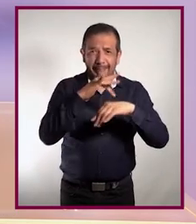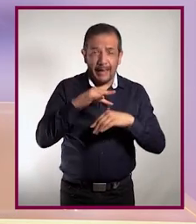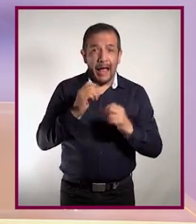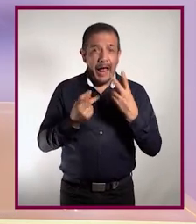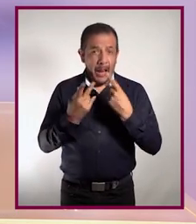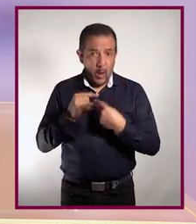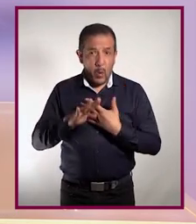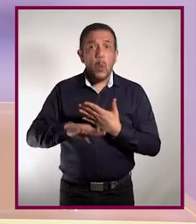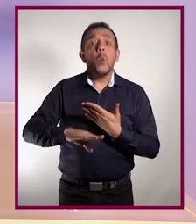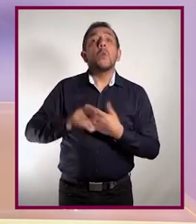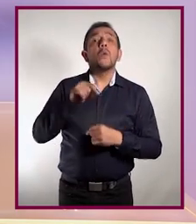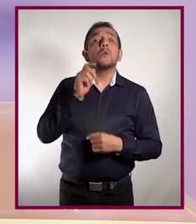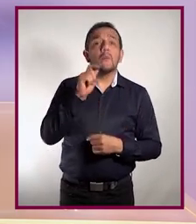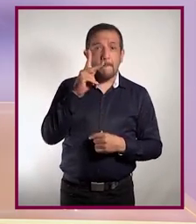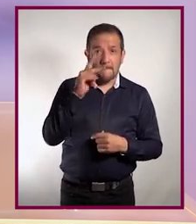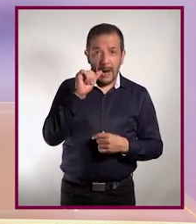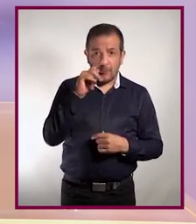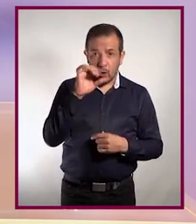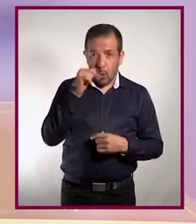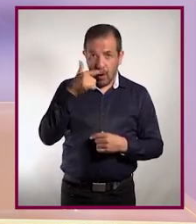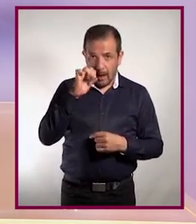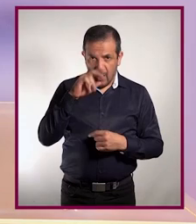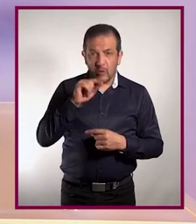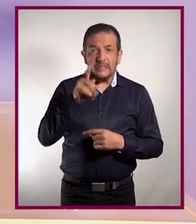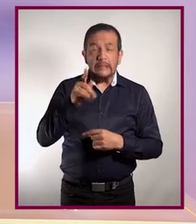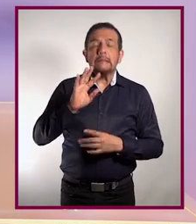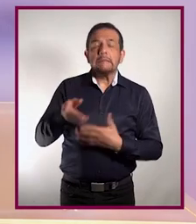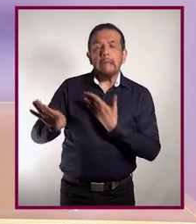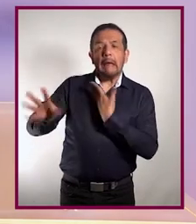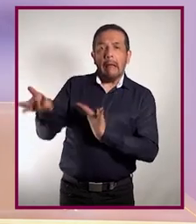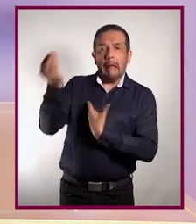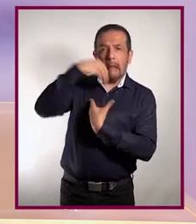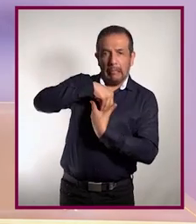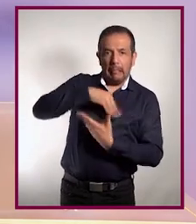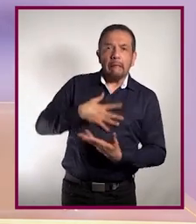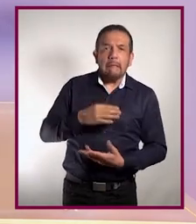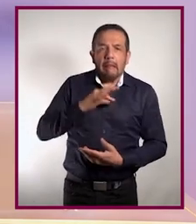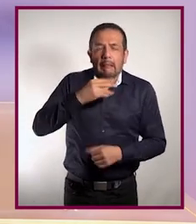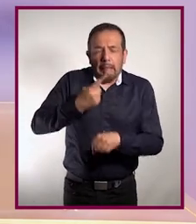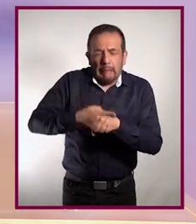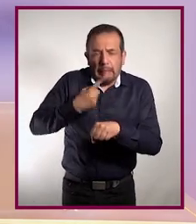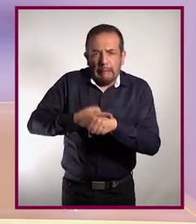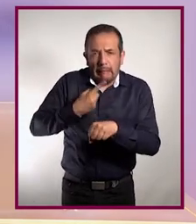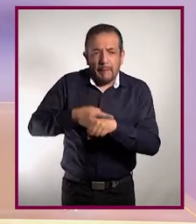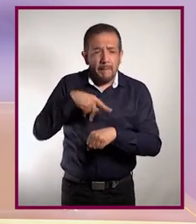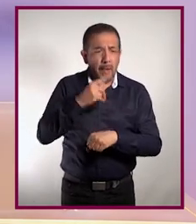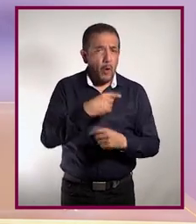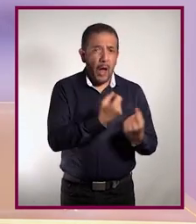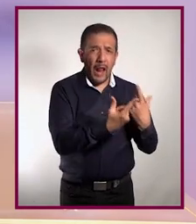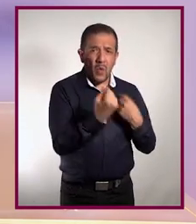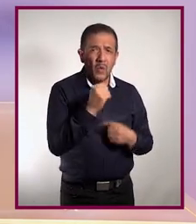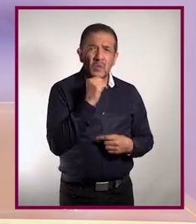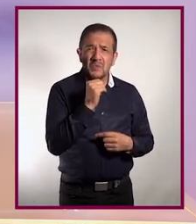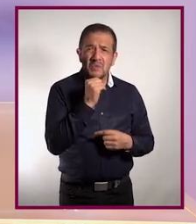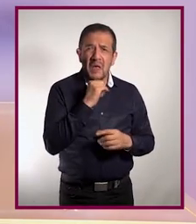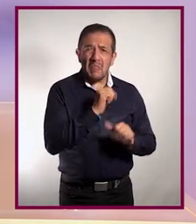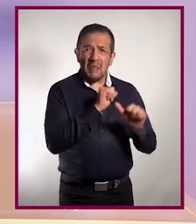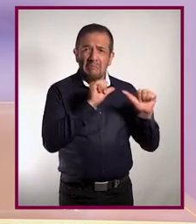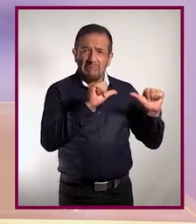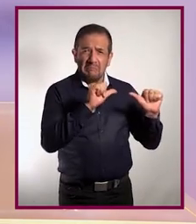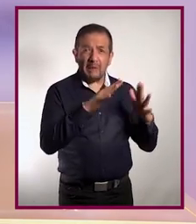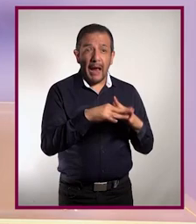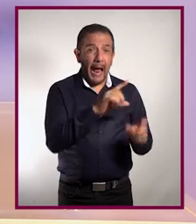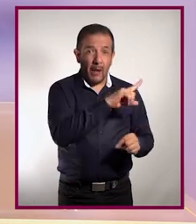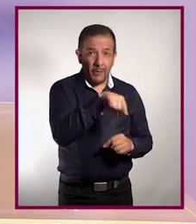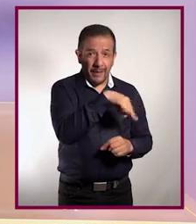Algunos pueden ser patógenos, es decir, causar infecciones o enfermedades. Pero la gran mayoría de ellos no nos enferma y en